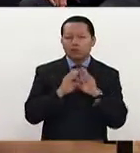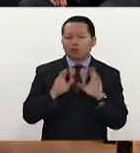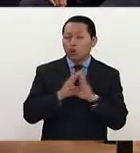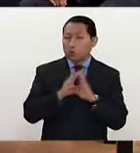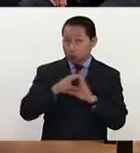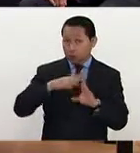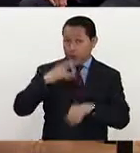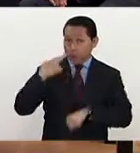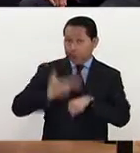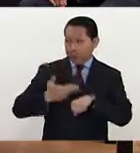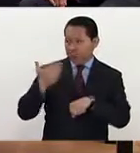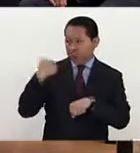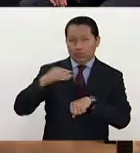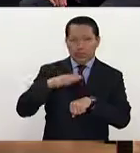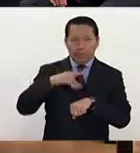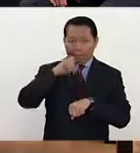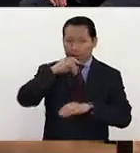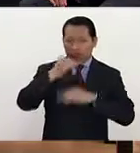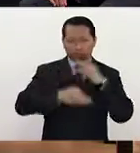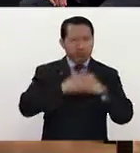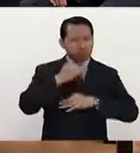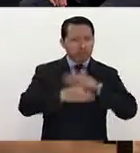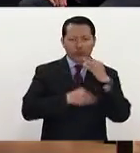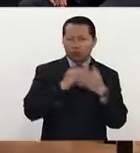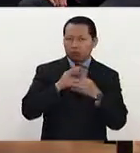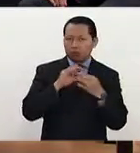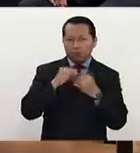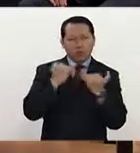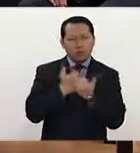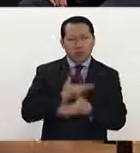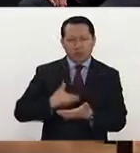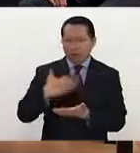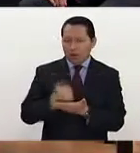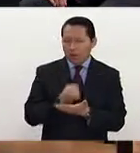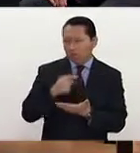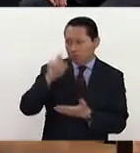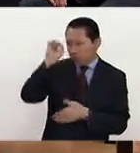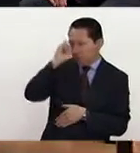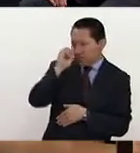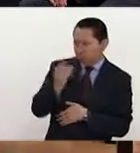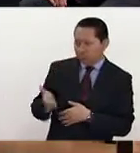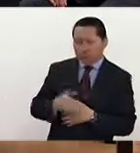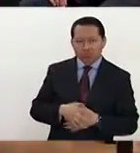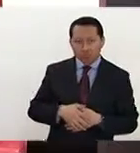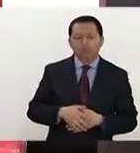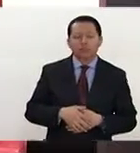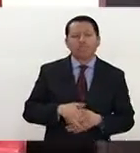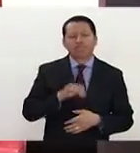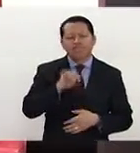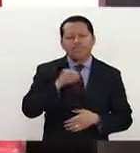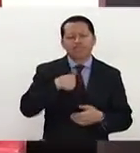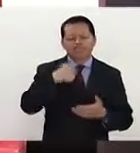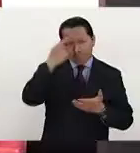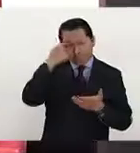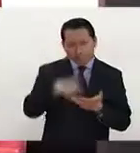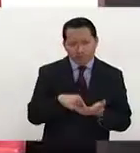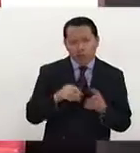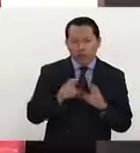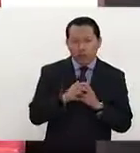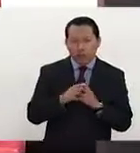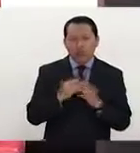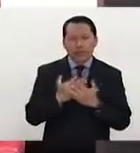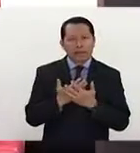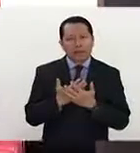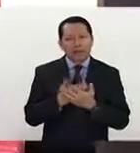le ha tocado desde que empezó su campaña y desde que ganó la presidencia. ¿Qué opinas? Sí, bueno, yo creo que de lo que se esperaba en